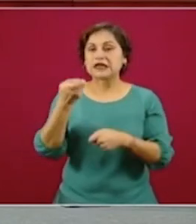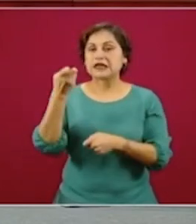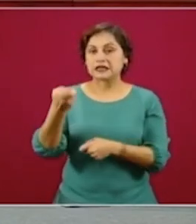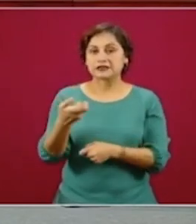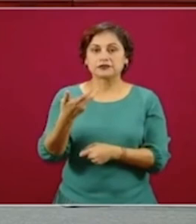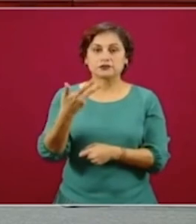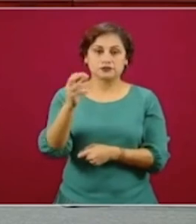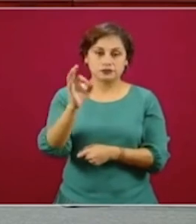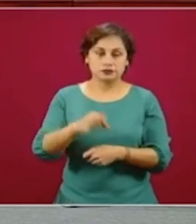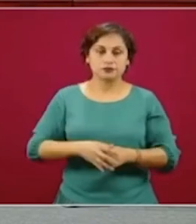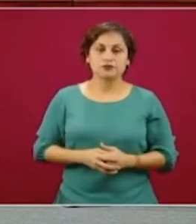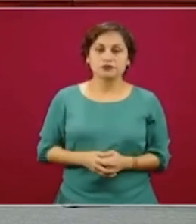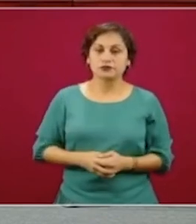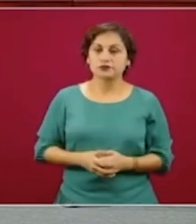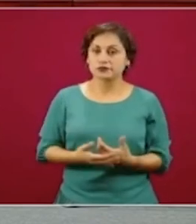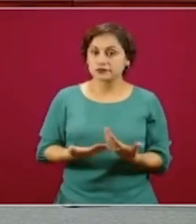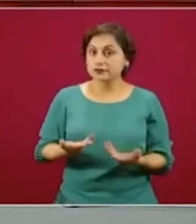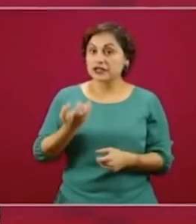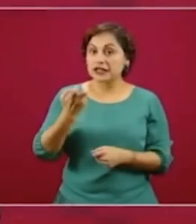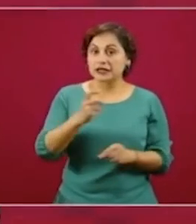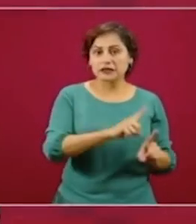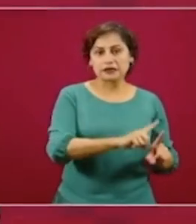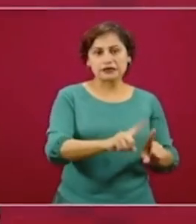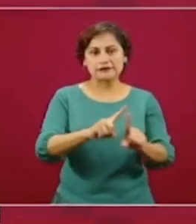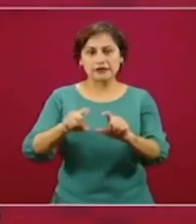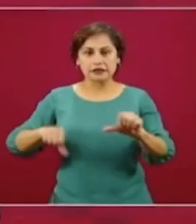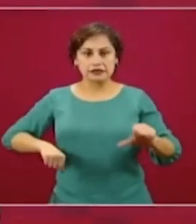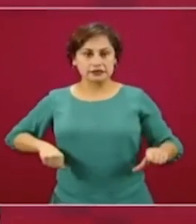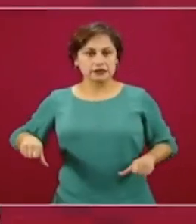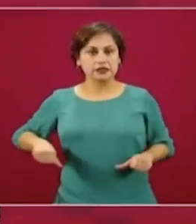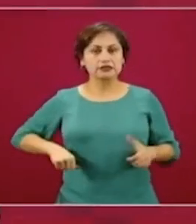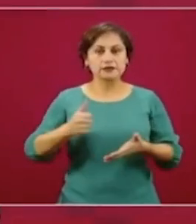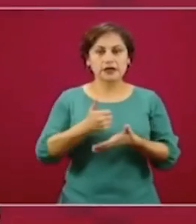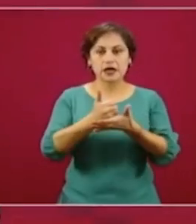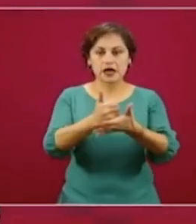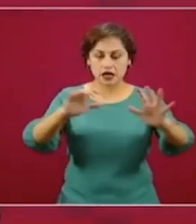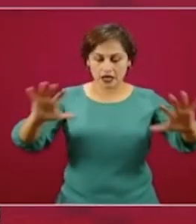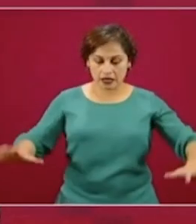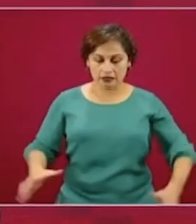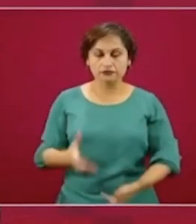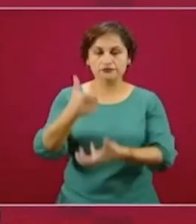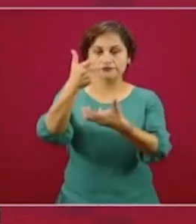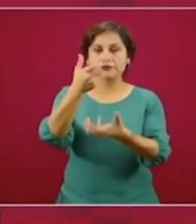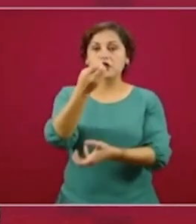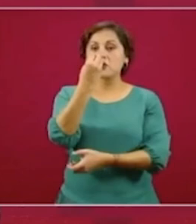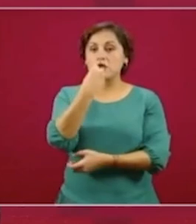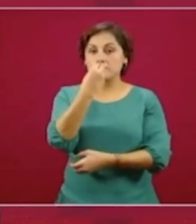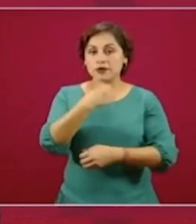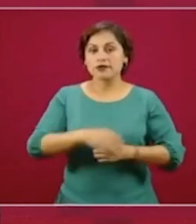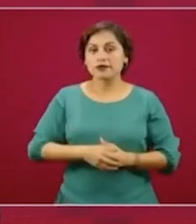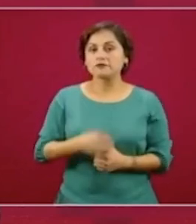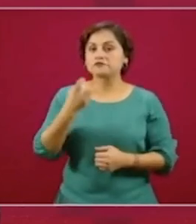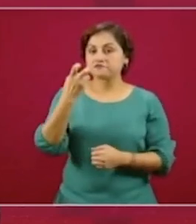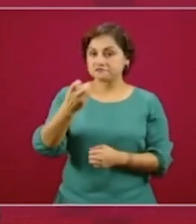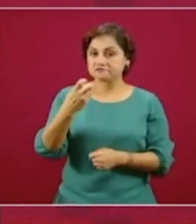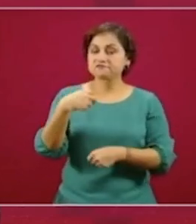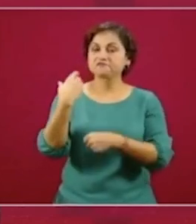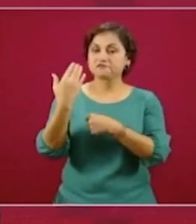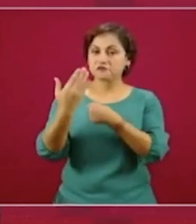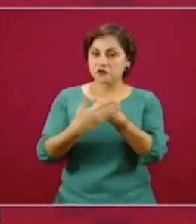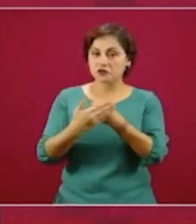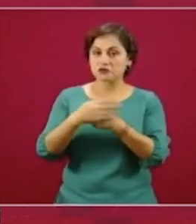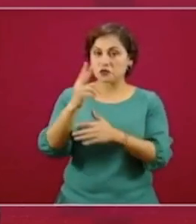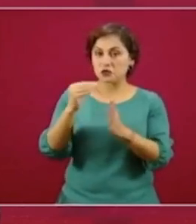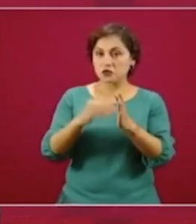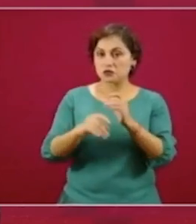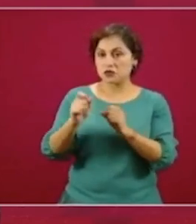actividad que habremos de desempeñar en el presente año y esto tendrá sus repercusiones en el beneficio a toda esa gran